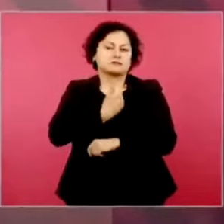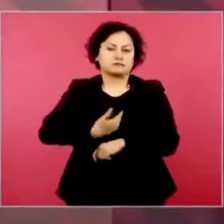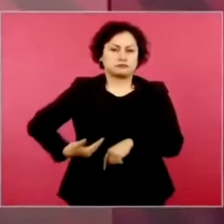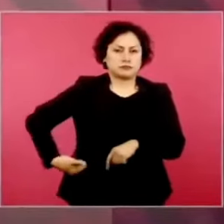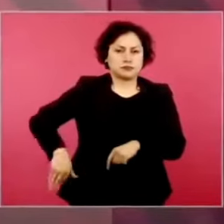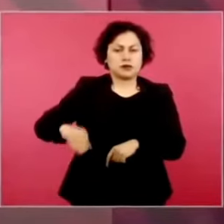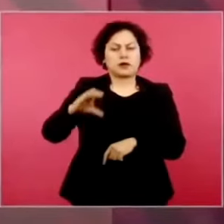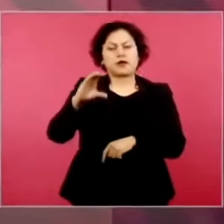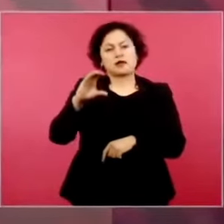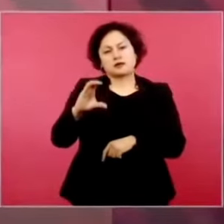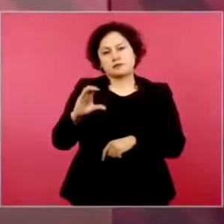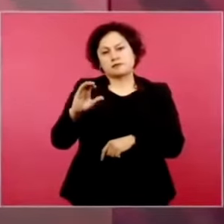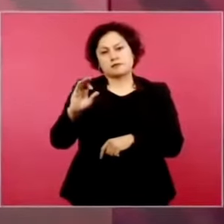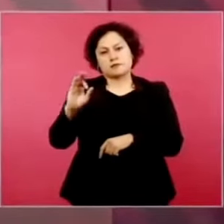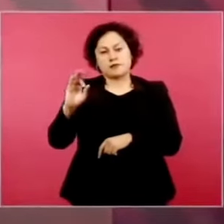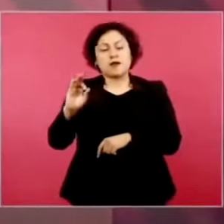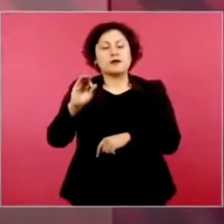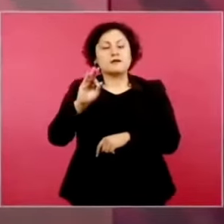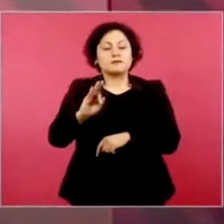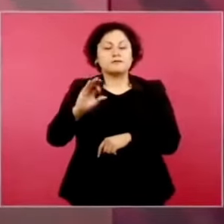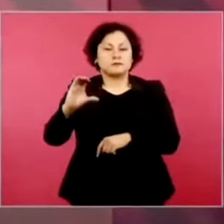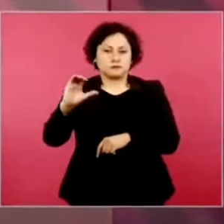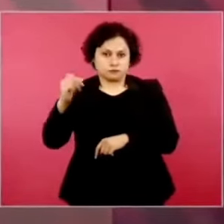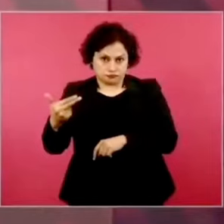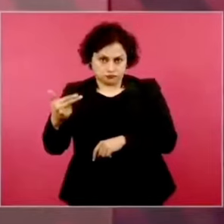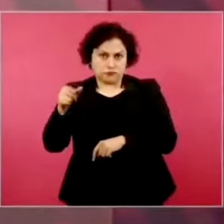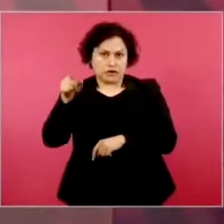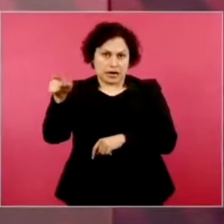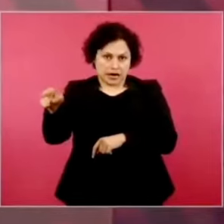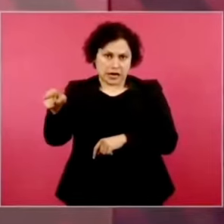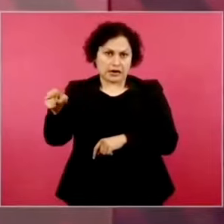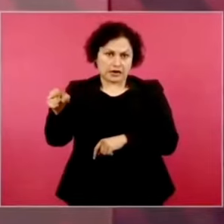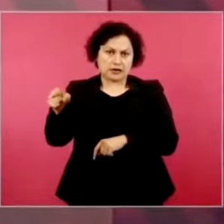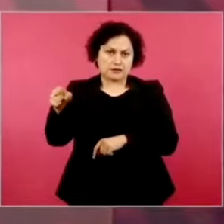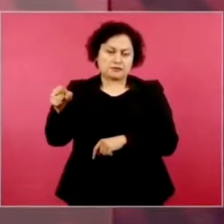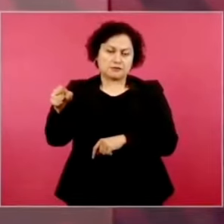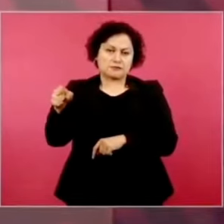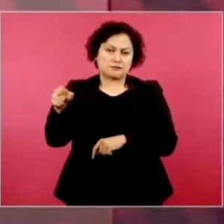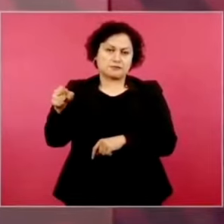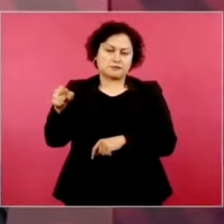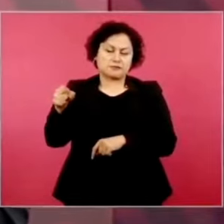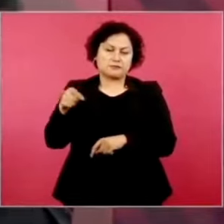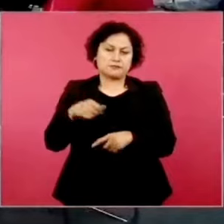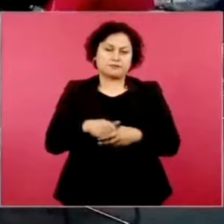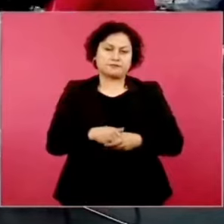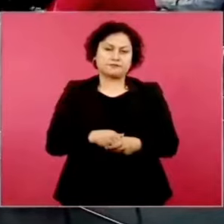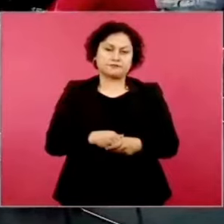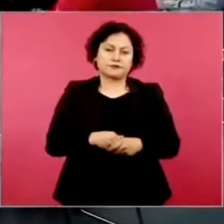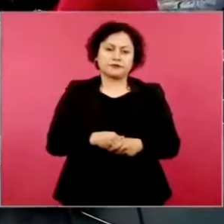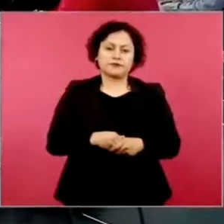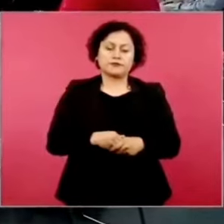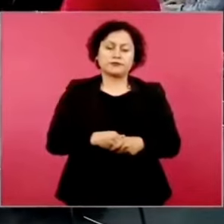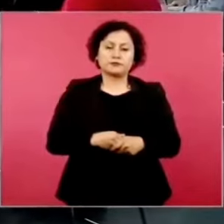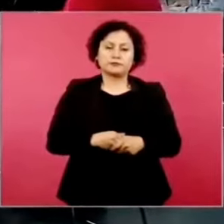que declaró la guerra, que buscó